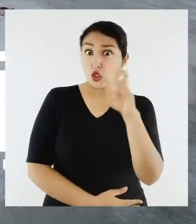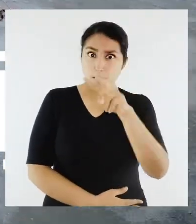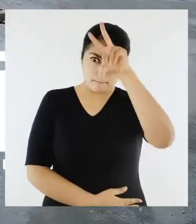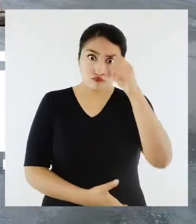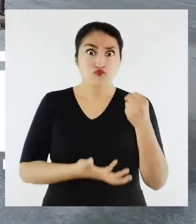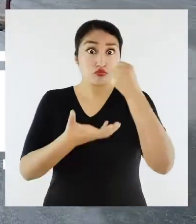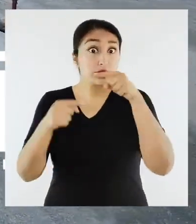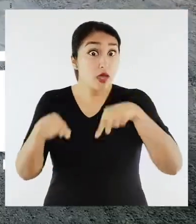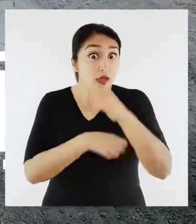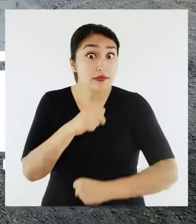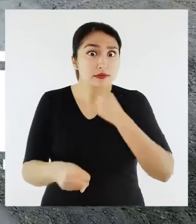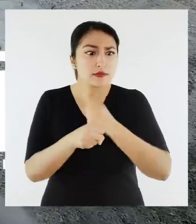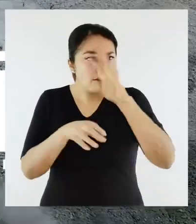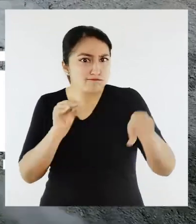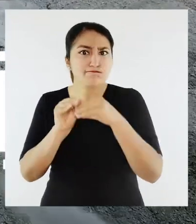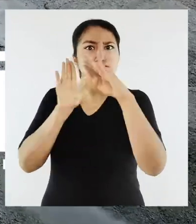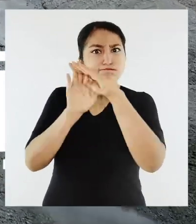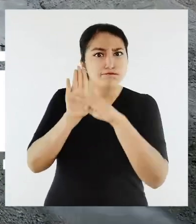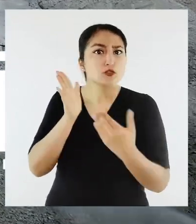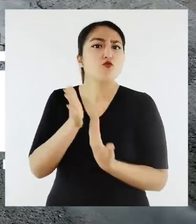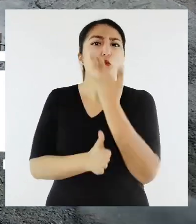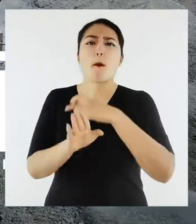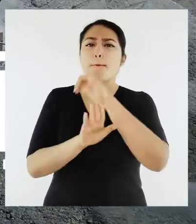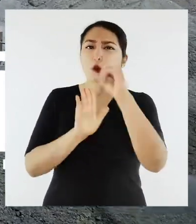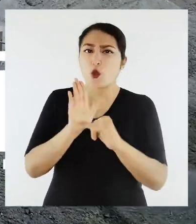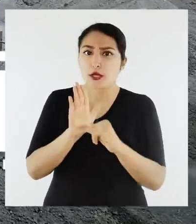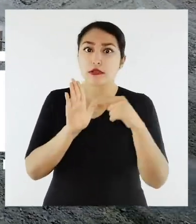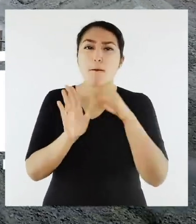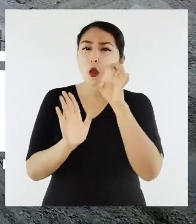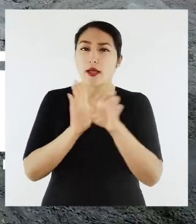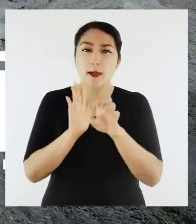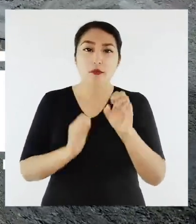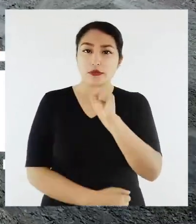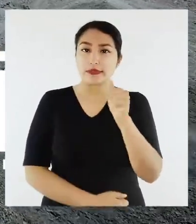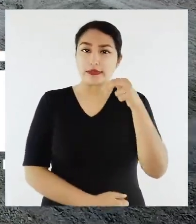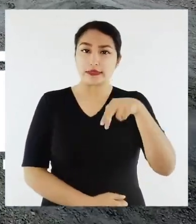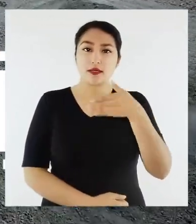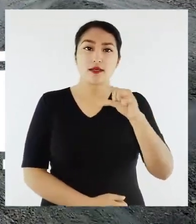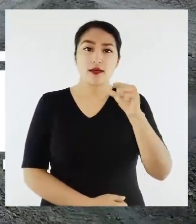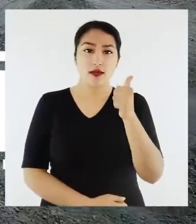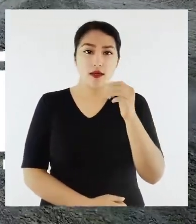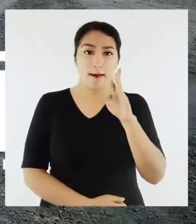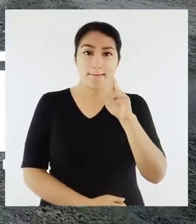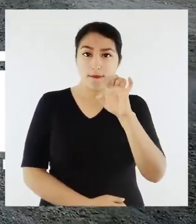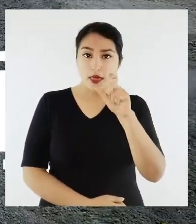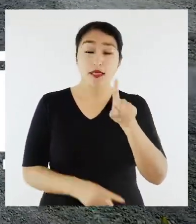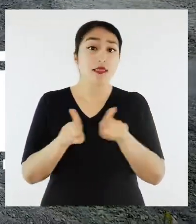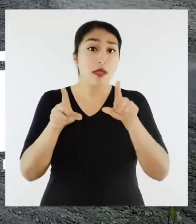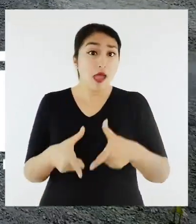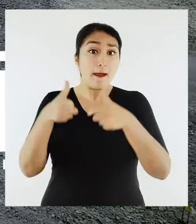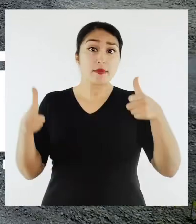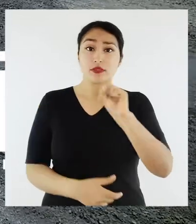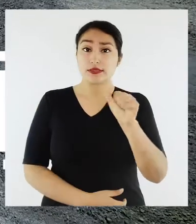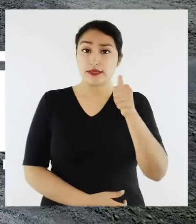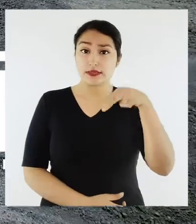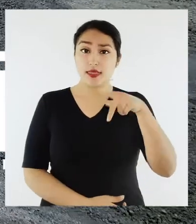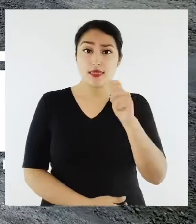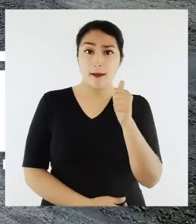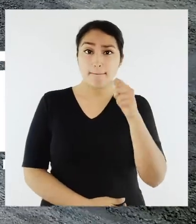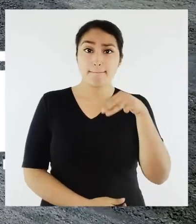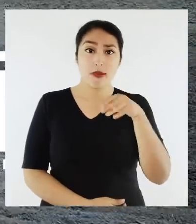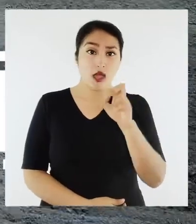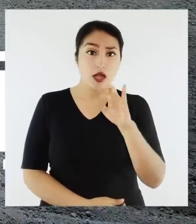año se debe concretar la implementación de nuevos proyectos como San Gabriel en Moquegua, Ampliación Santa María en La Libertad, así como la